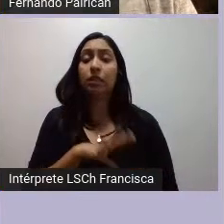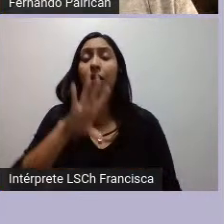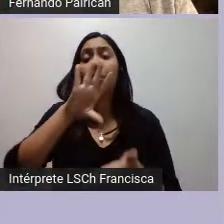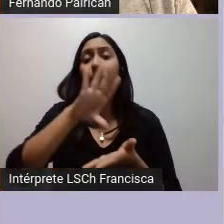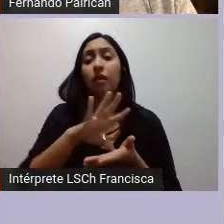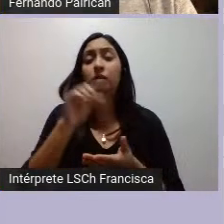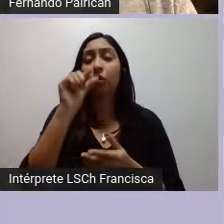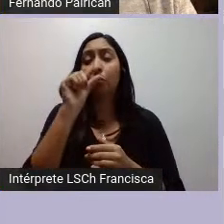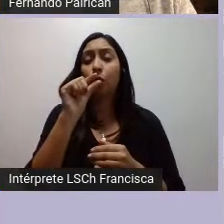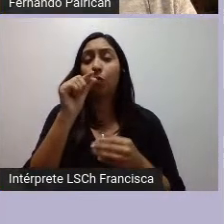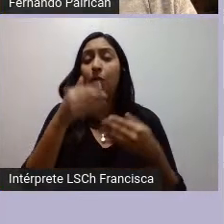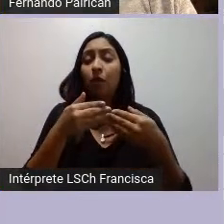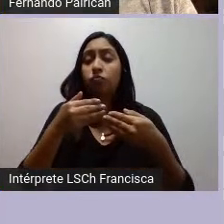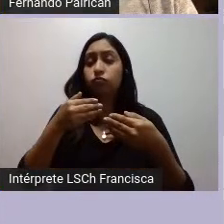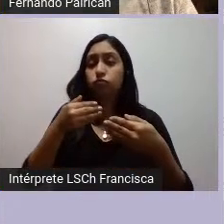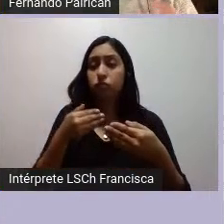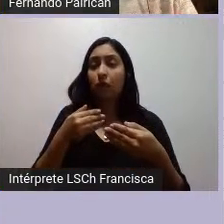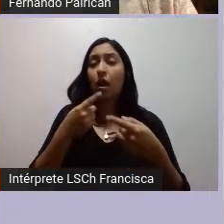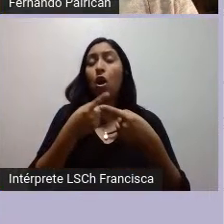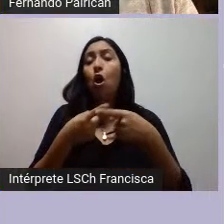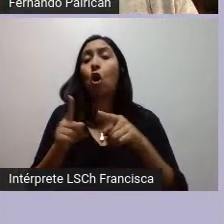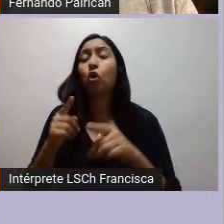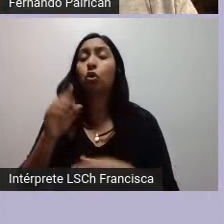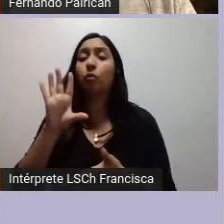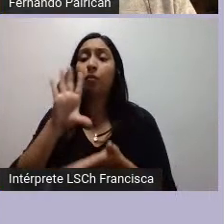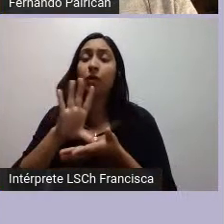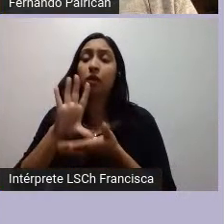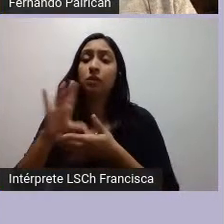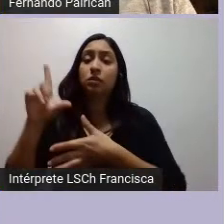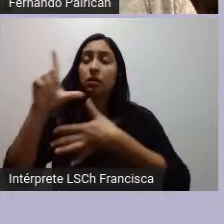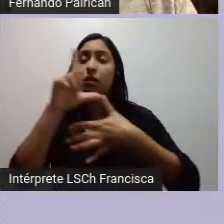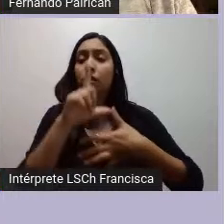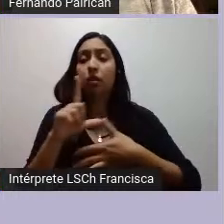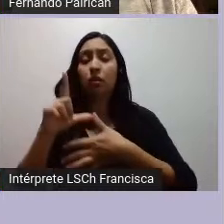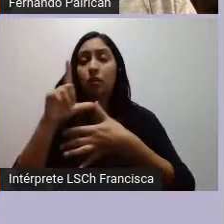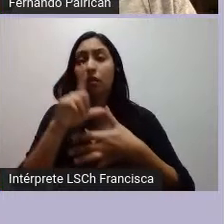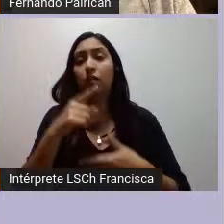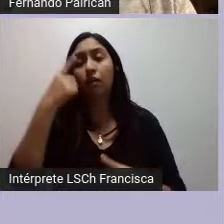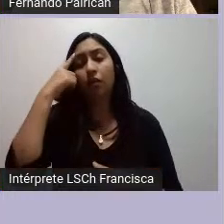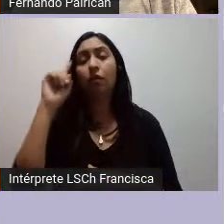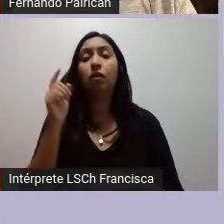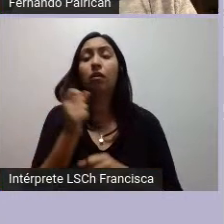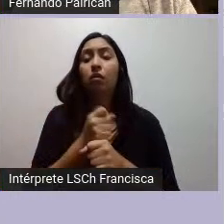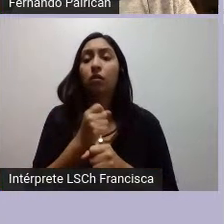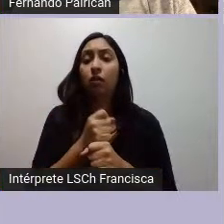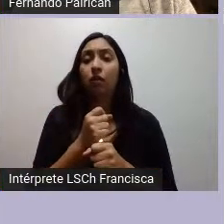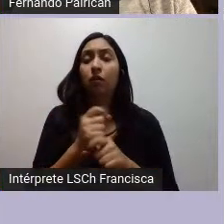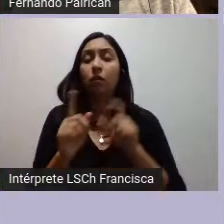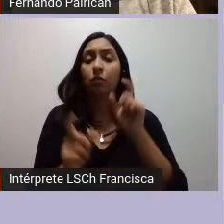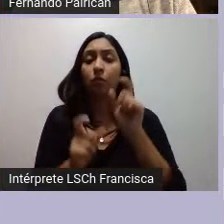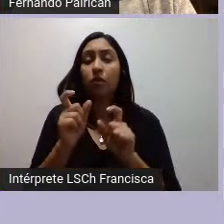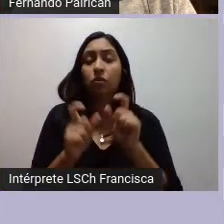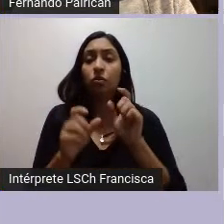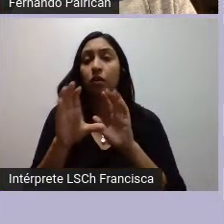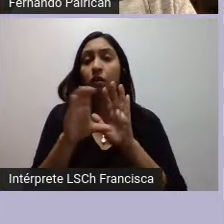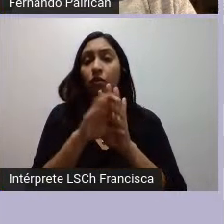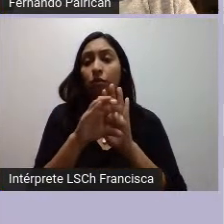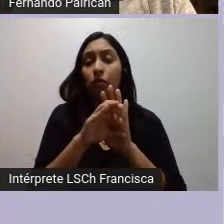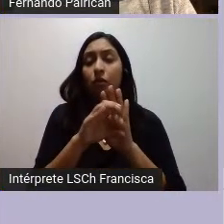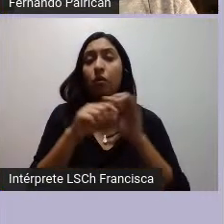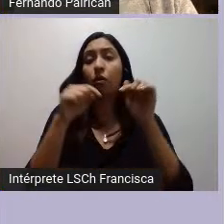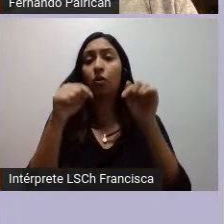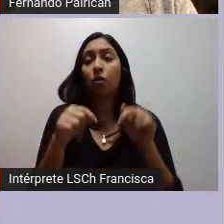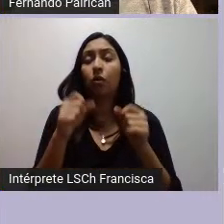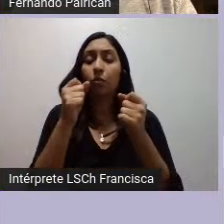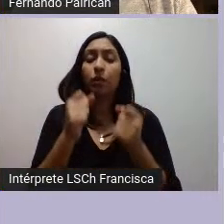desfasado que otros naciones en Latinoamérica pero que no obstante por el trabajo de la y los constituyentes de los pueblos originarios hoy día puede ser el formador de la